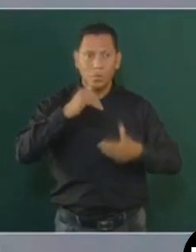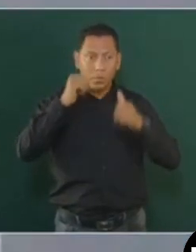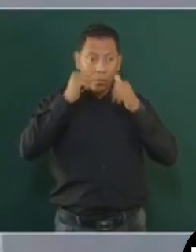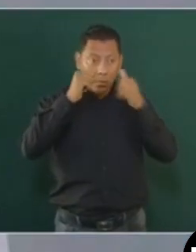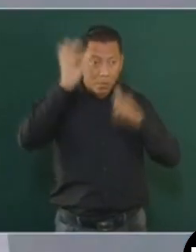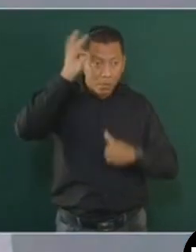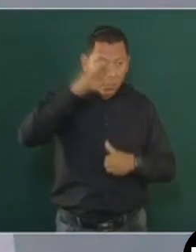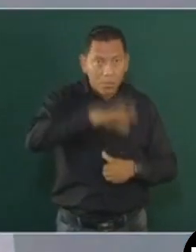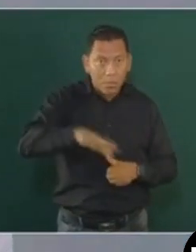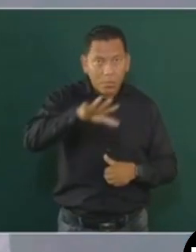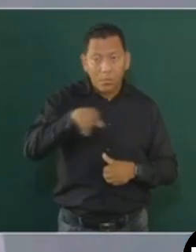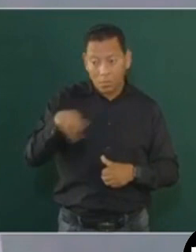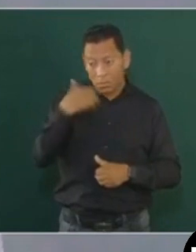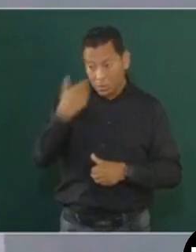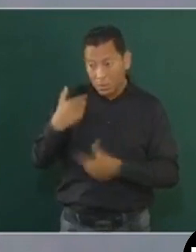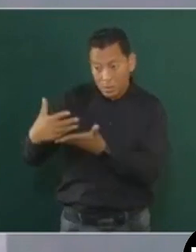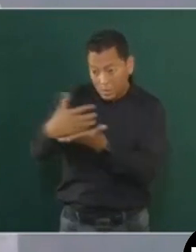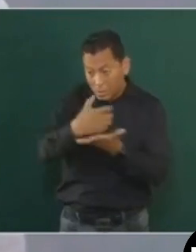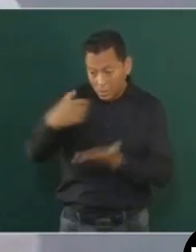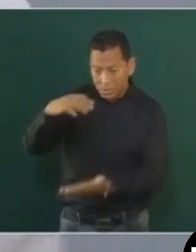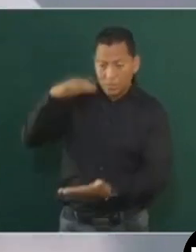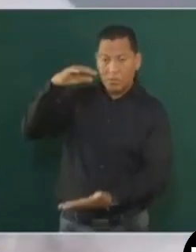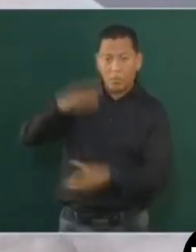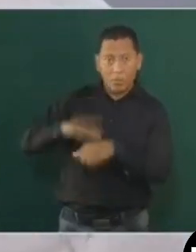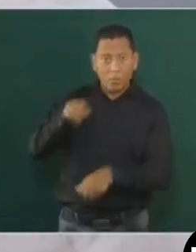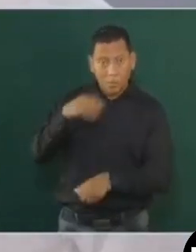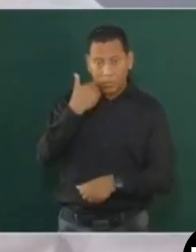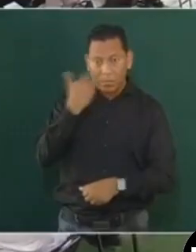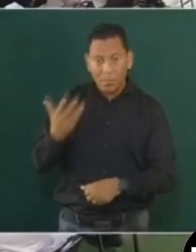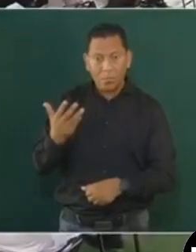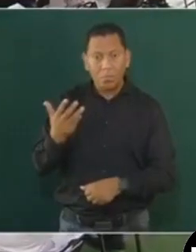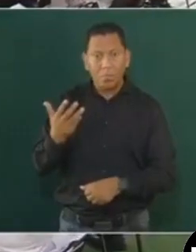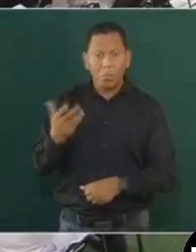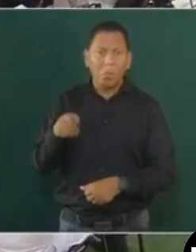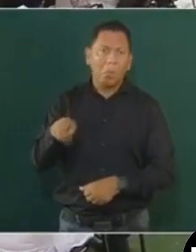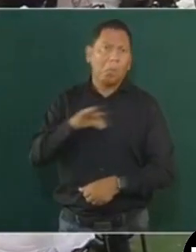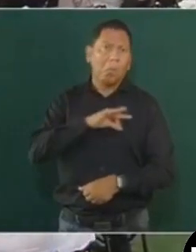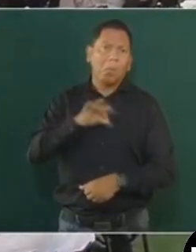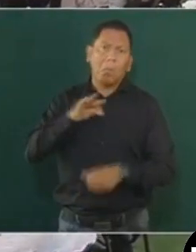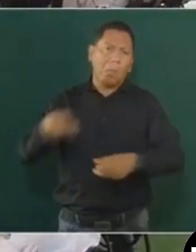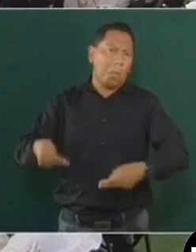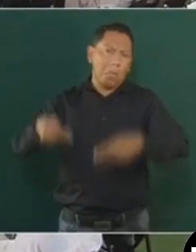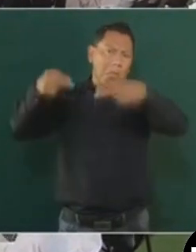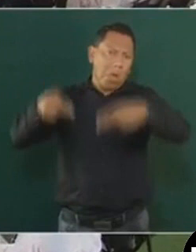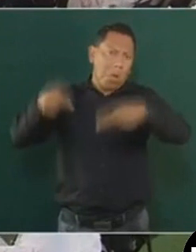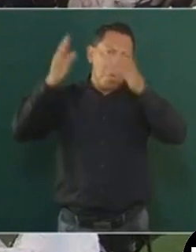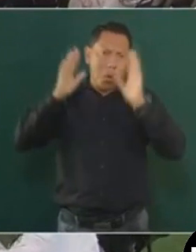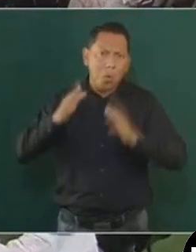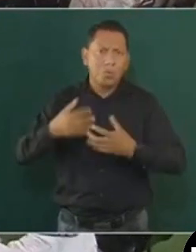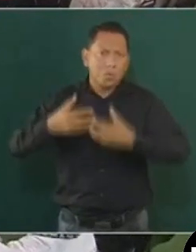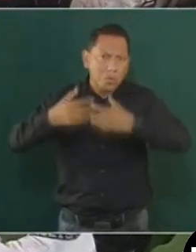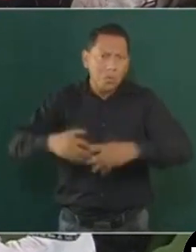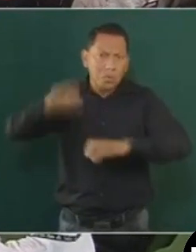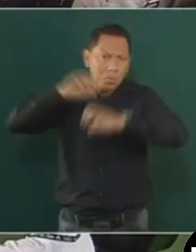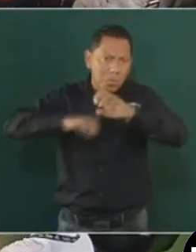Si quieren hacer dinero, pues al comercio, a las empresas,